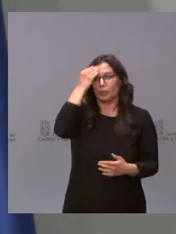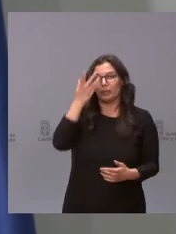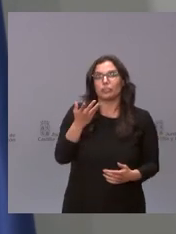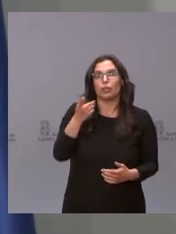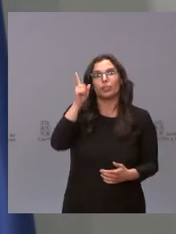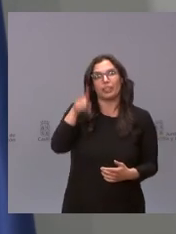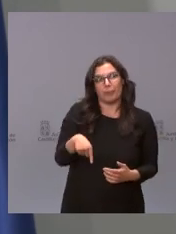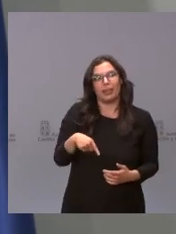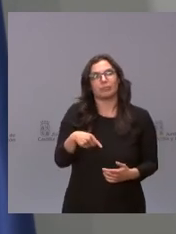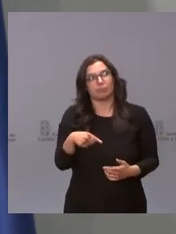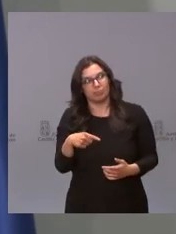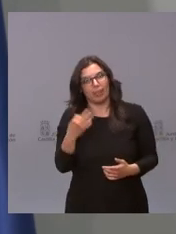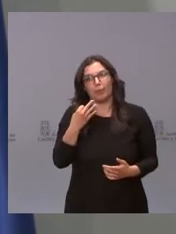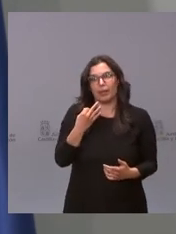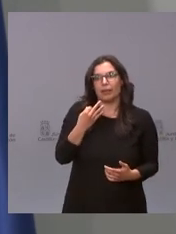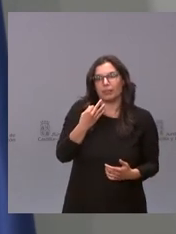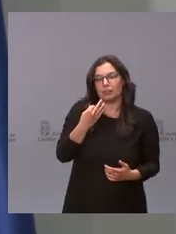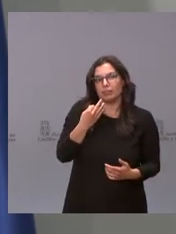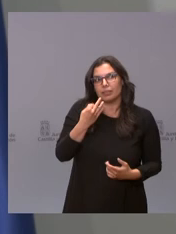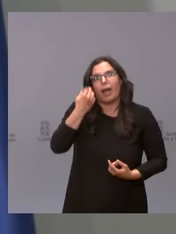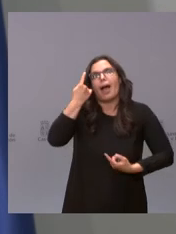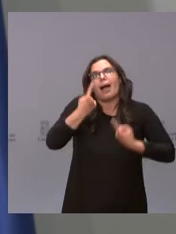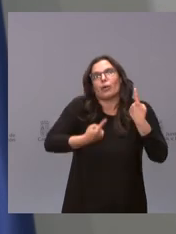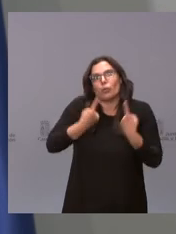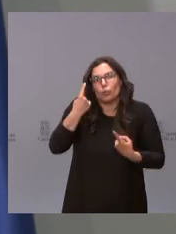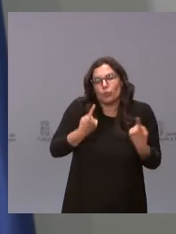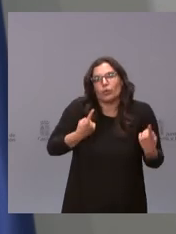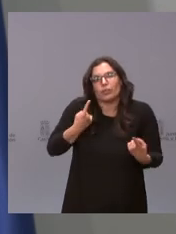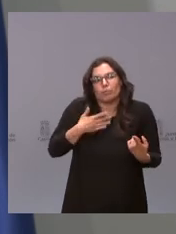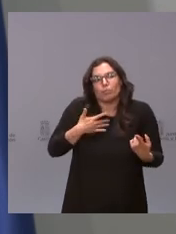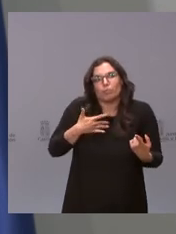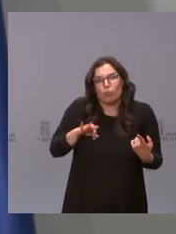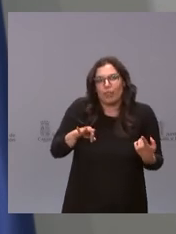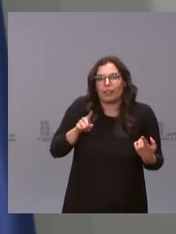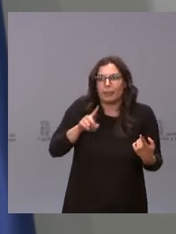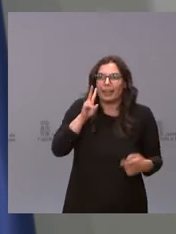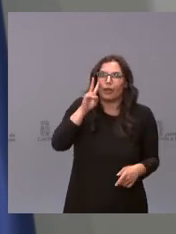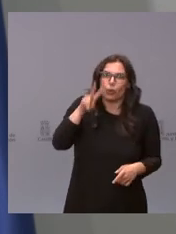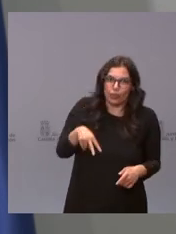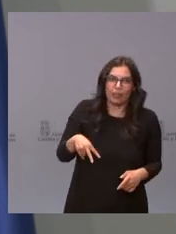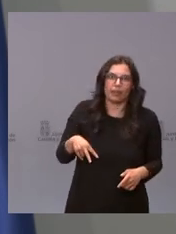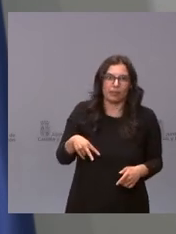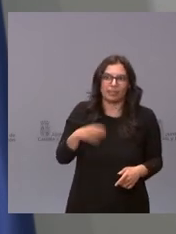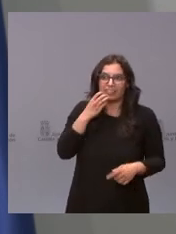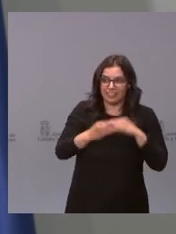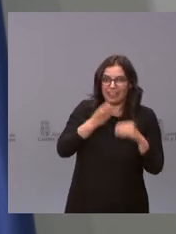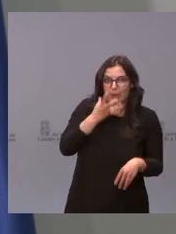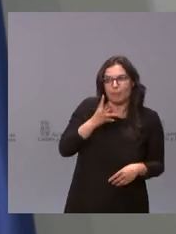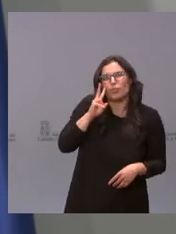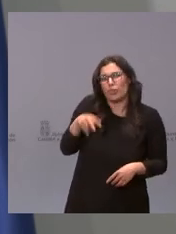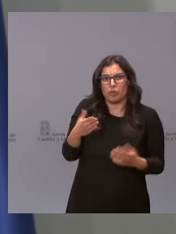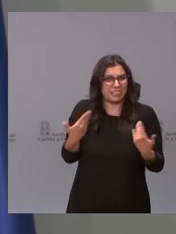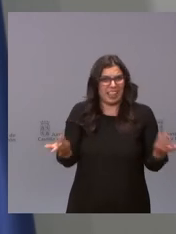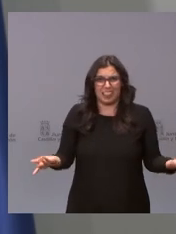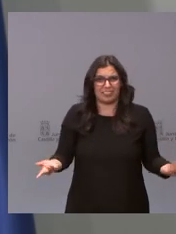también alguna vez alguna vez no estaría de más reconocer las cosas cuando se hacen bien no pasa